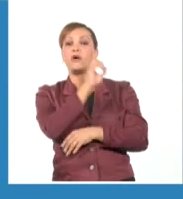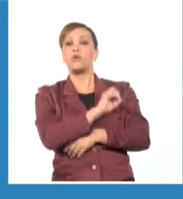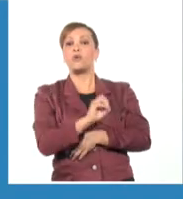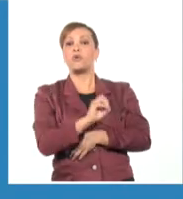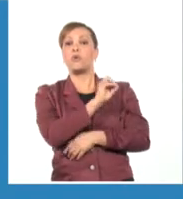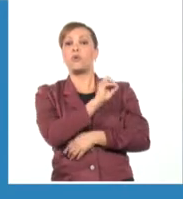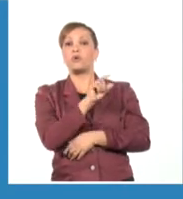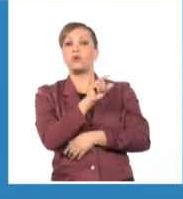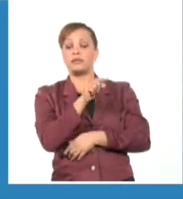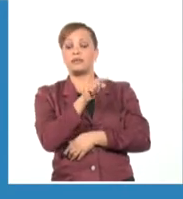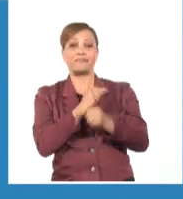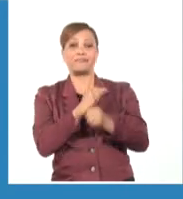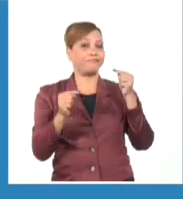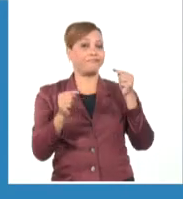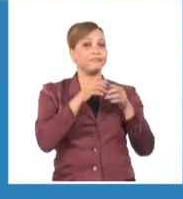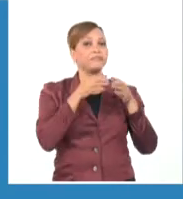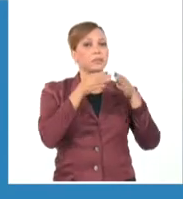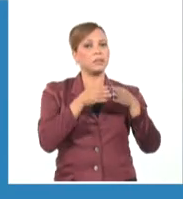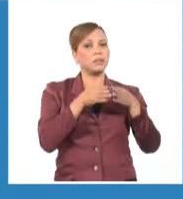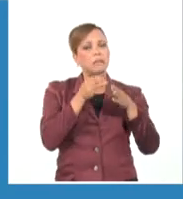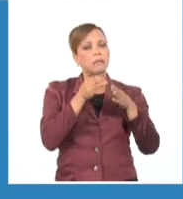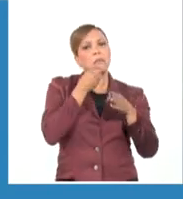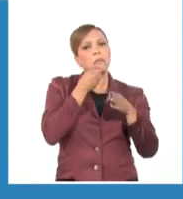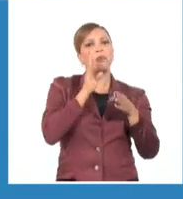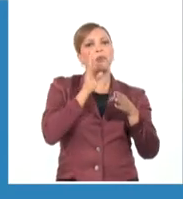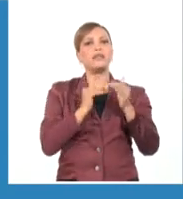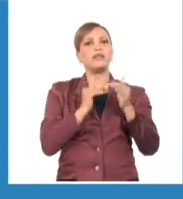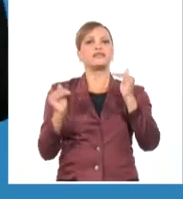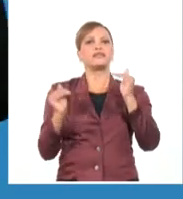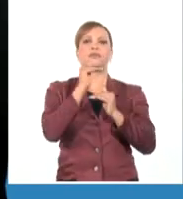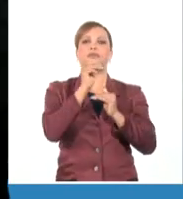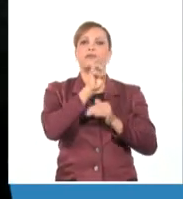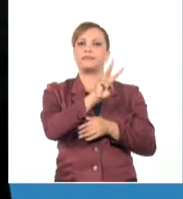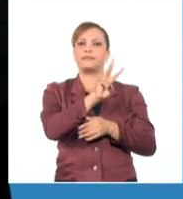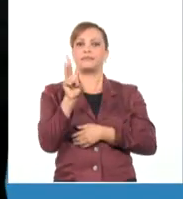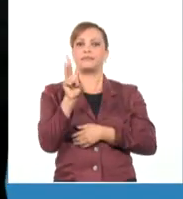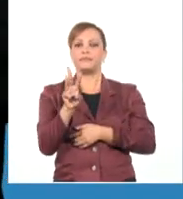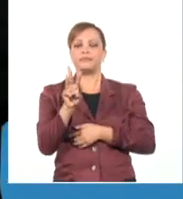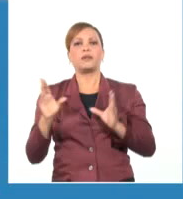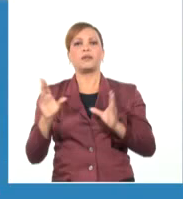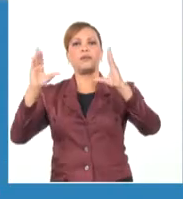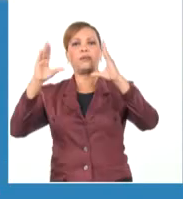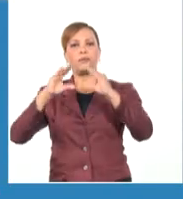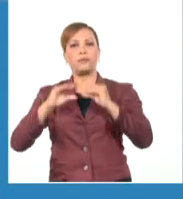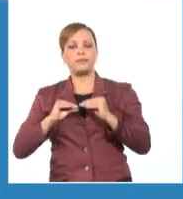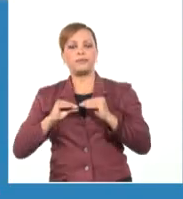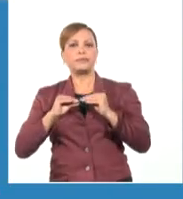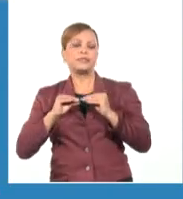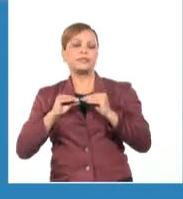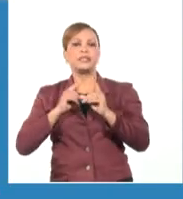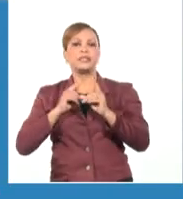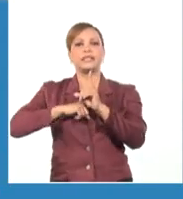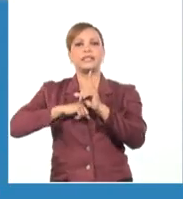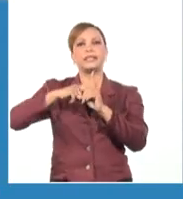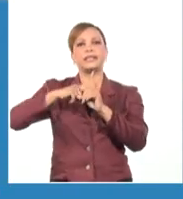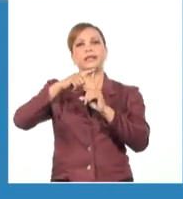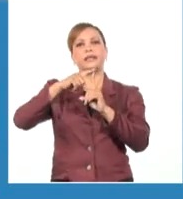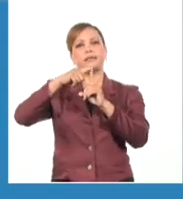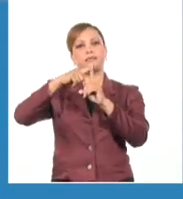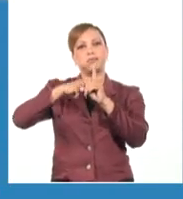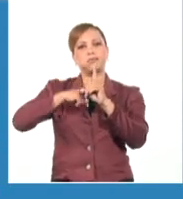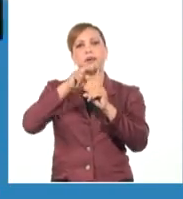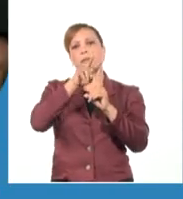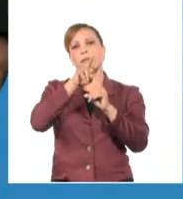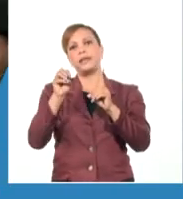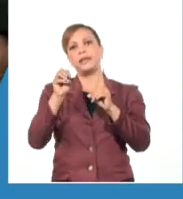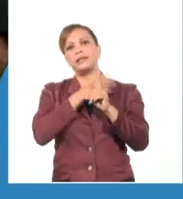precisamente, Granma pudiera tener algún valor superior a los 33 grados. En la noche, valores de temperatura desde los 20 grados hasta los